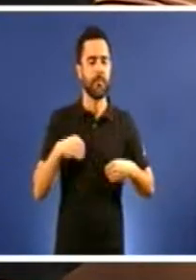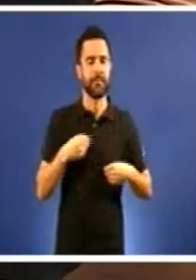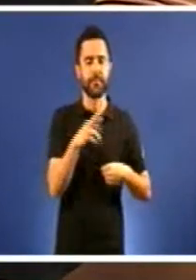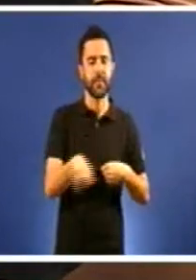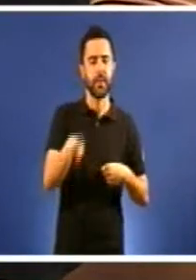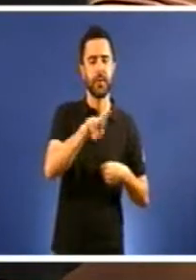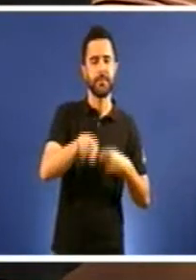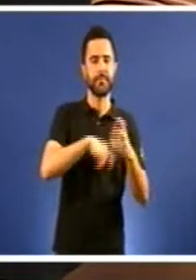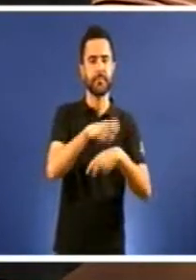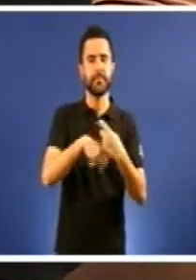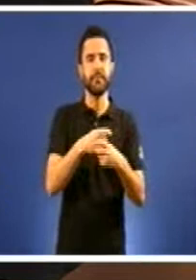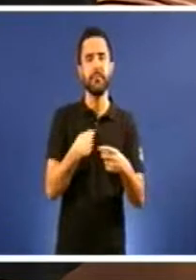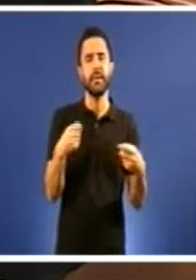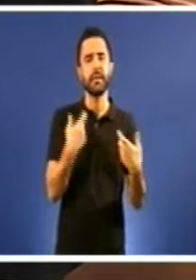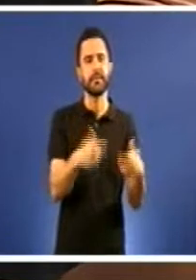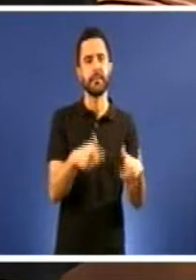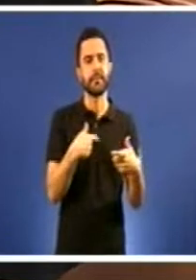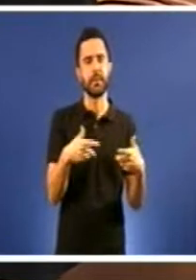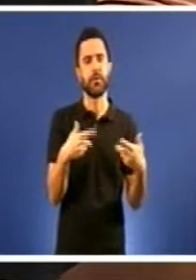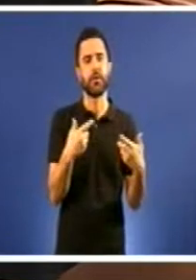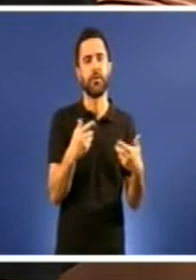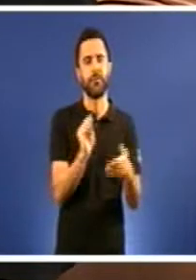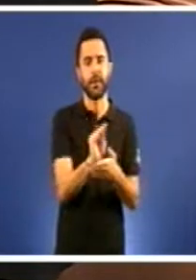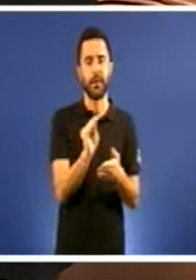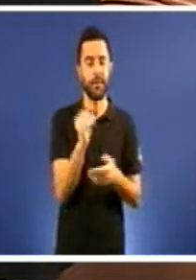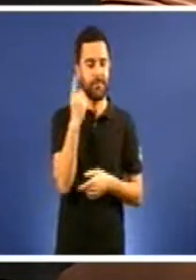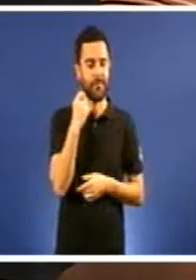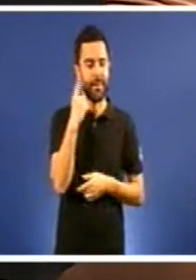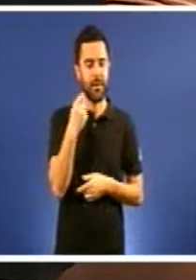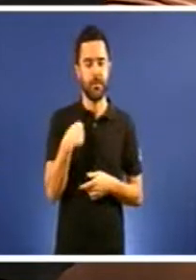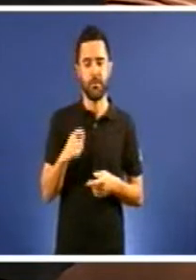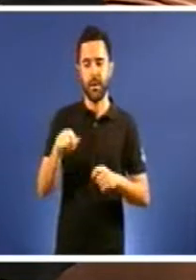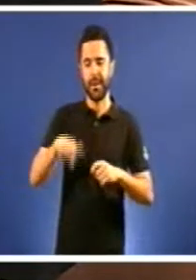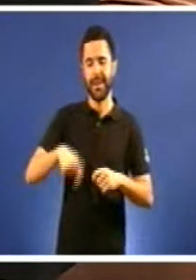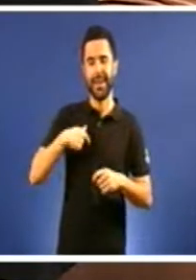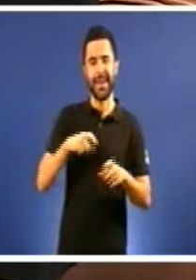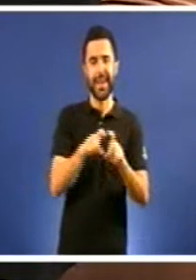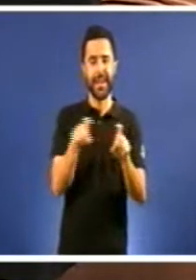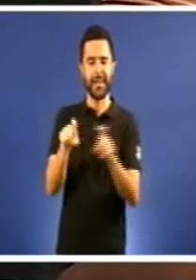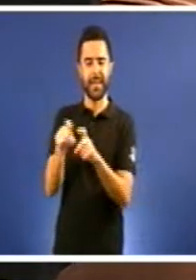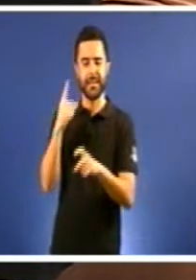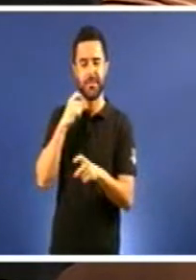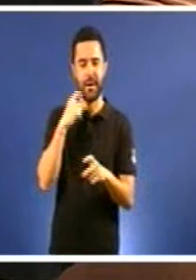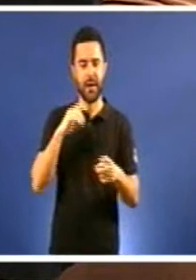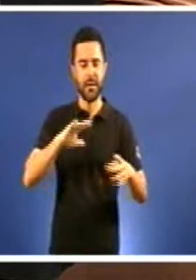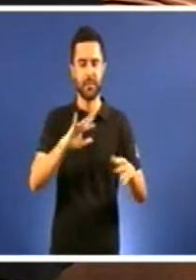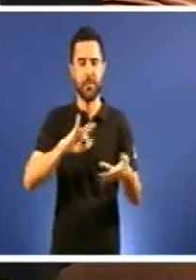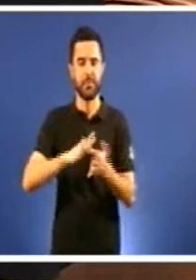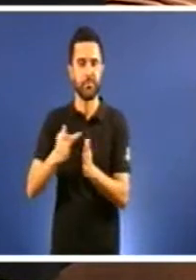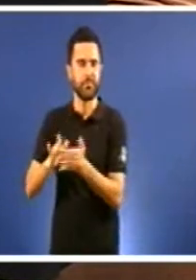financeiro que nos deixou sen entidades de crédito, deixando o camiño expedito para o espolio do noso aforro.